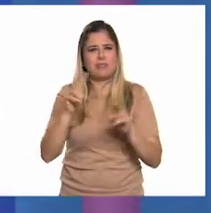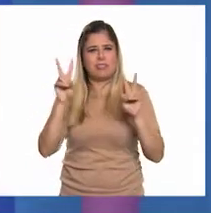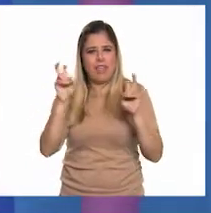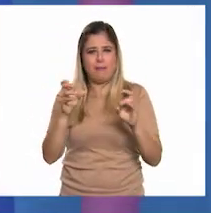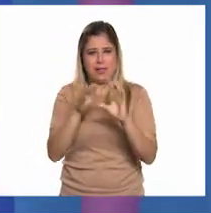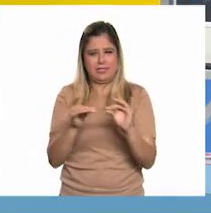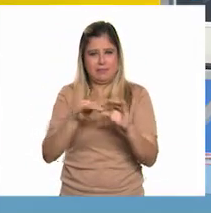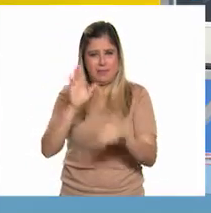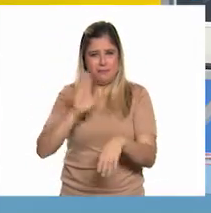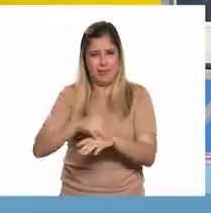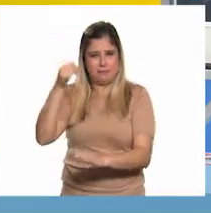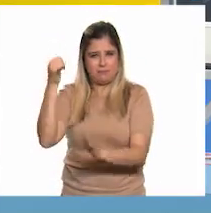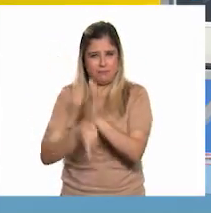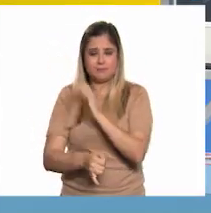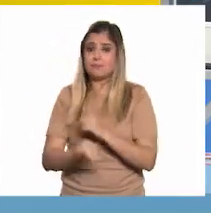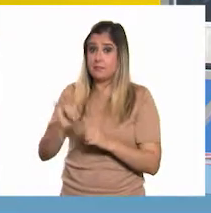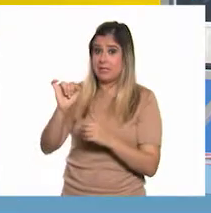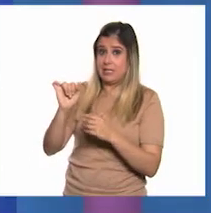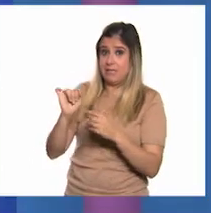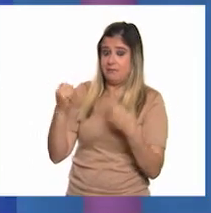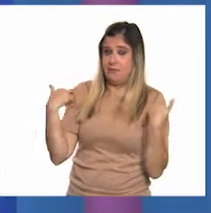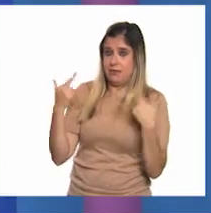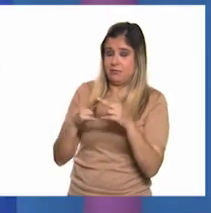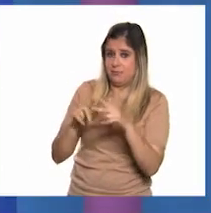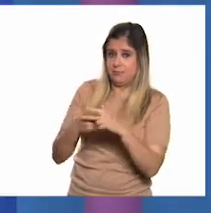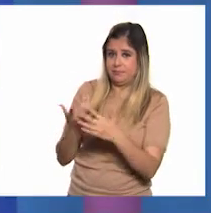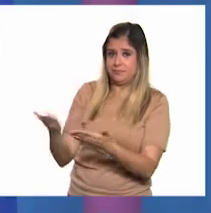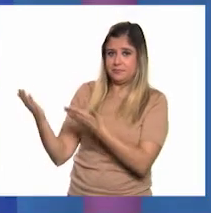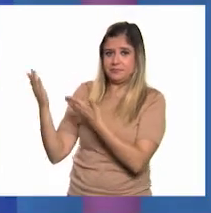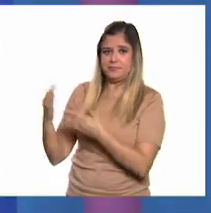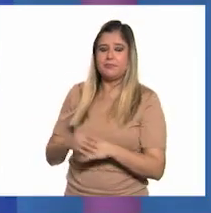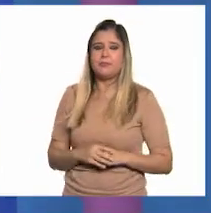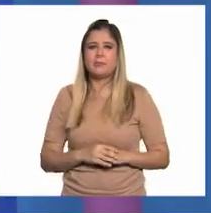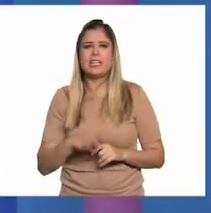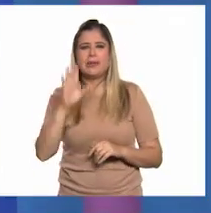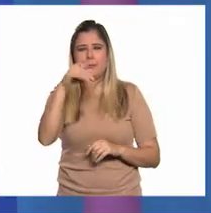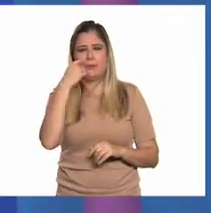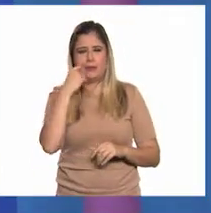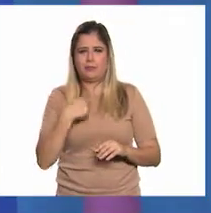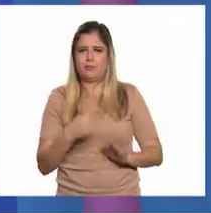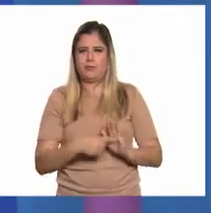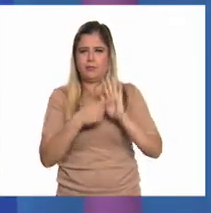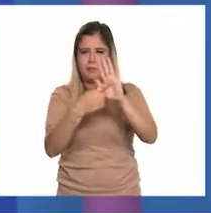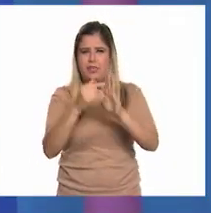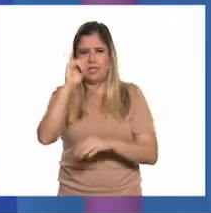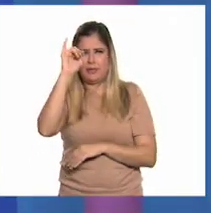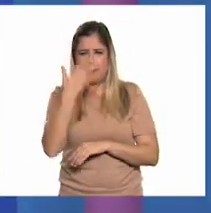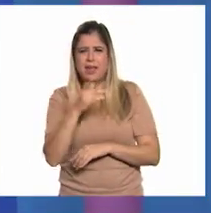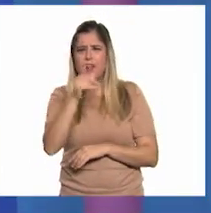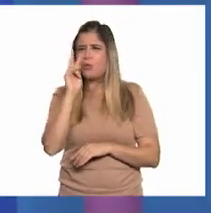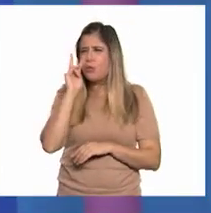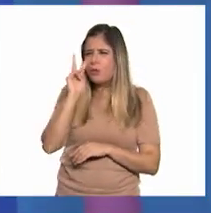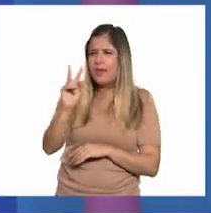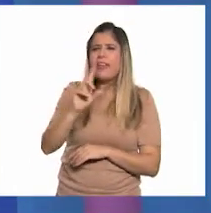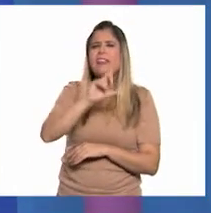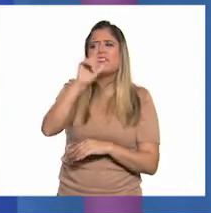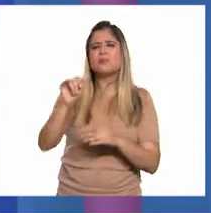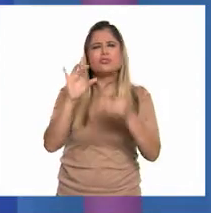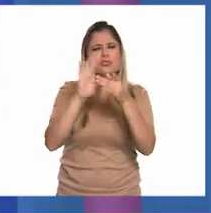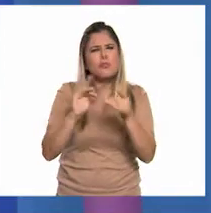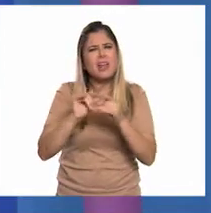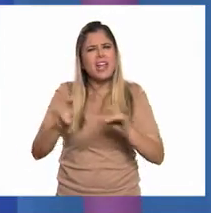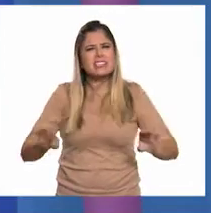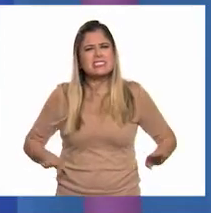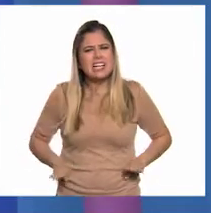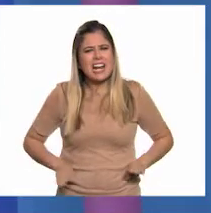¿Te parece? Sí, profesor, comencemos. Te voy a presentar una imagen. Después de observarla, me vas a comentar algunas características